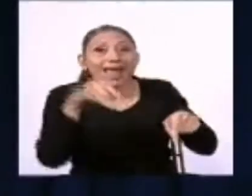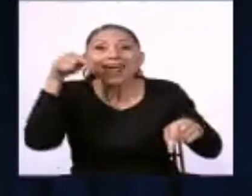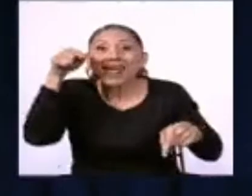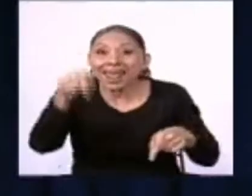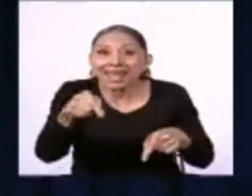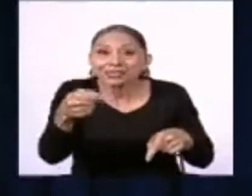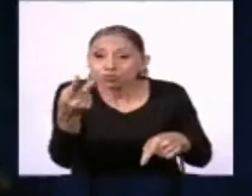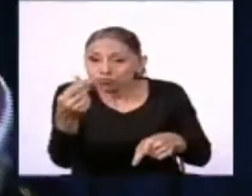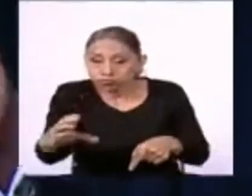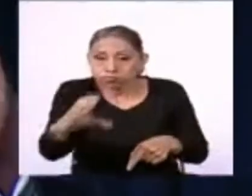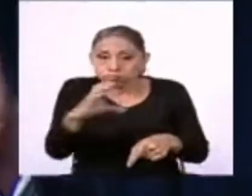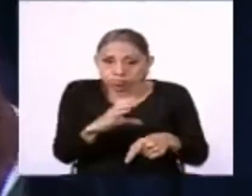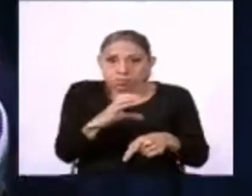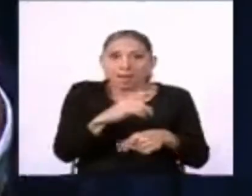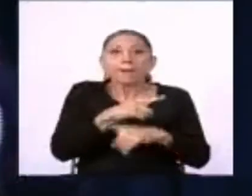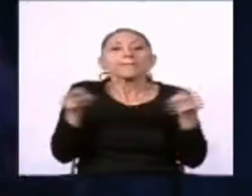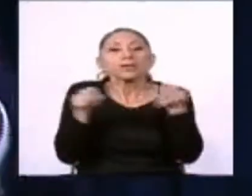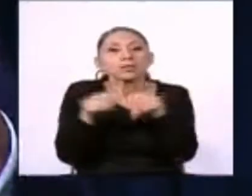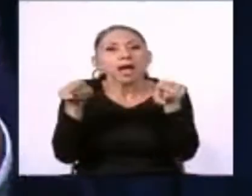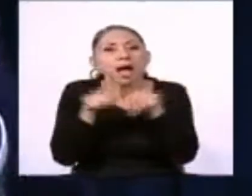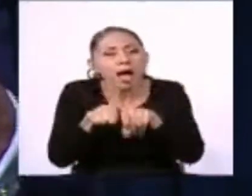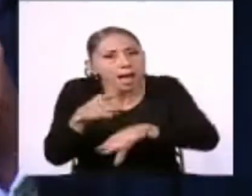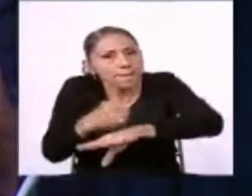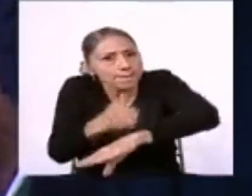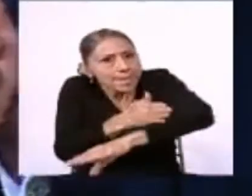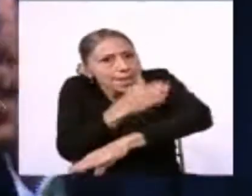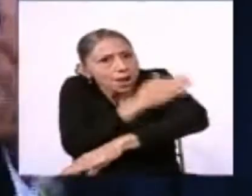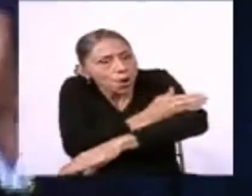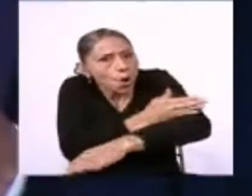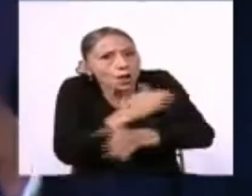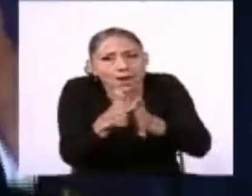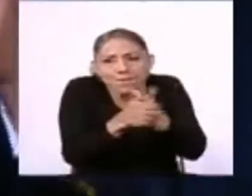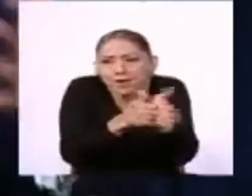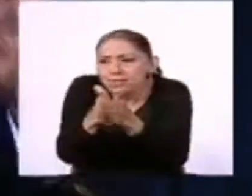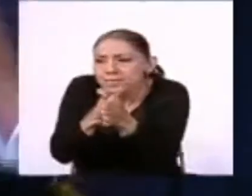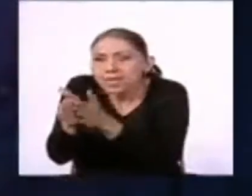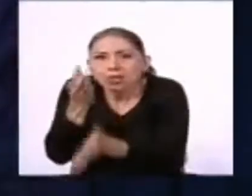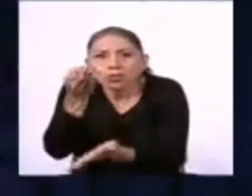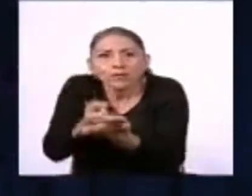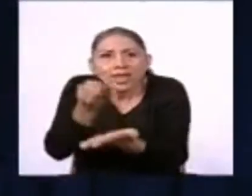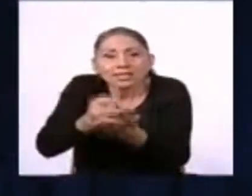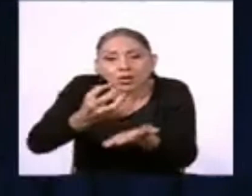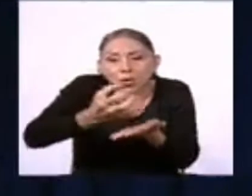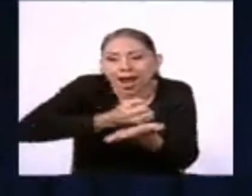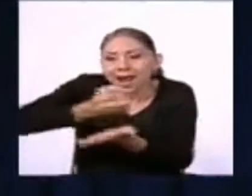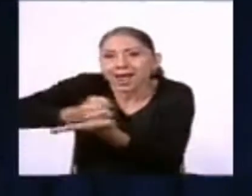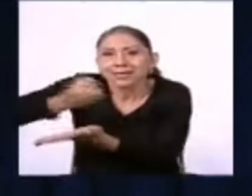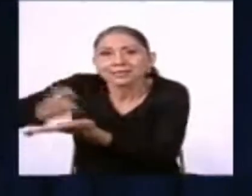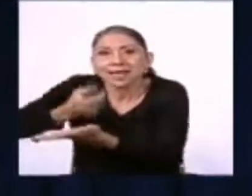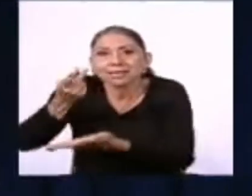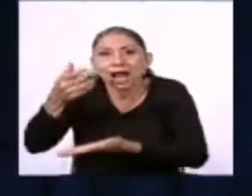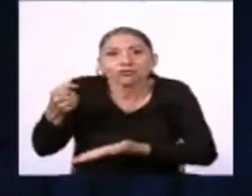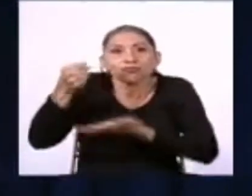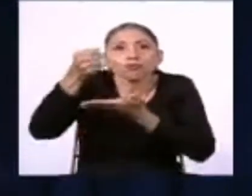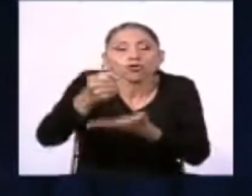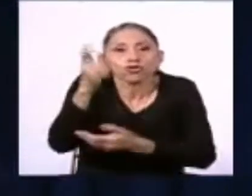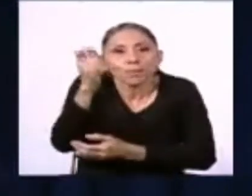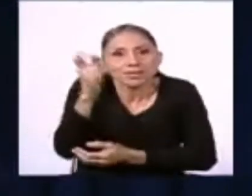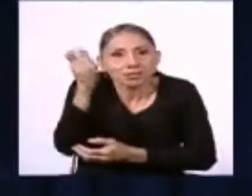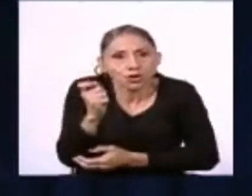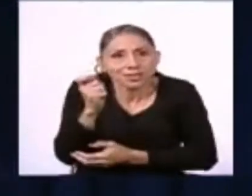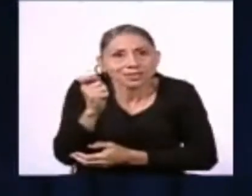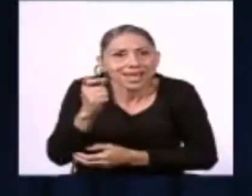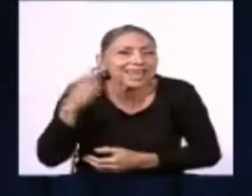por un lado, pero por el otro lado le mejora el rendimiento financiero, las ganancias a los fondos de pensiones que en todo